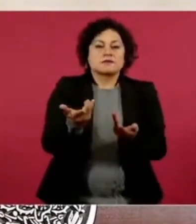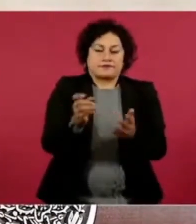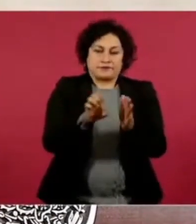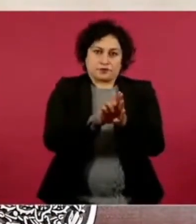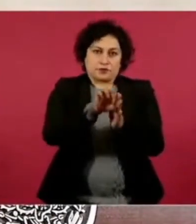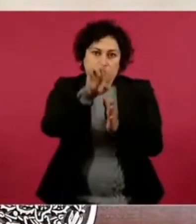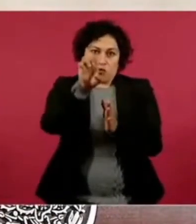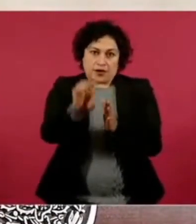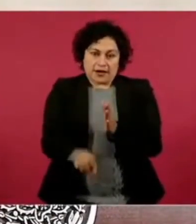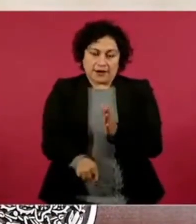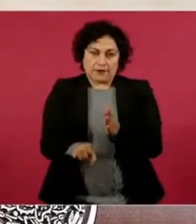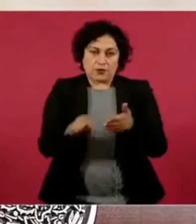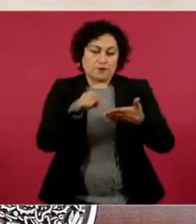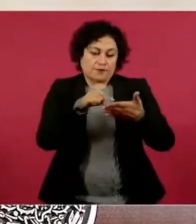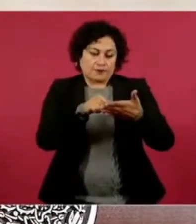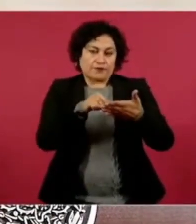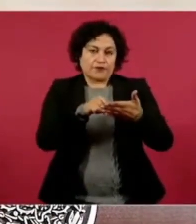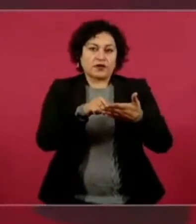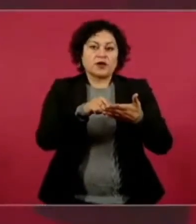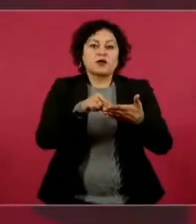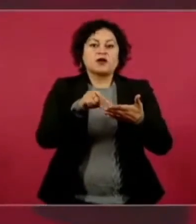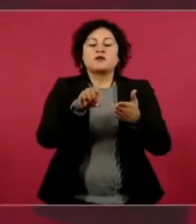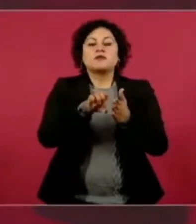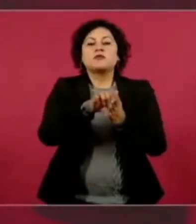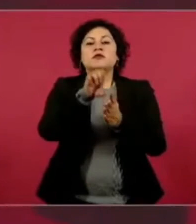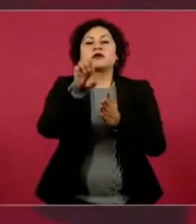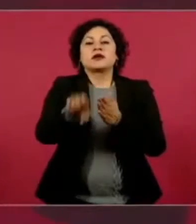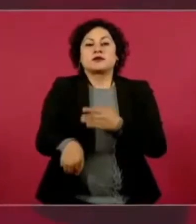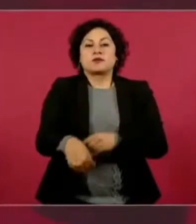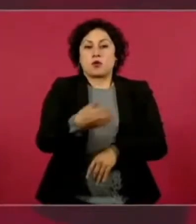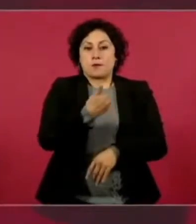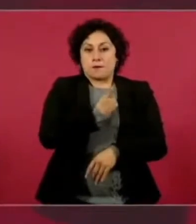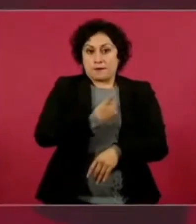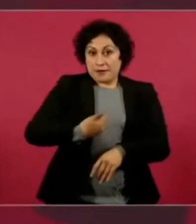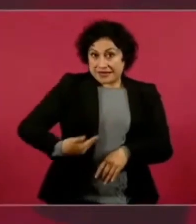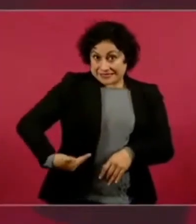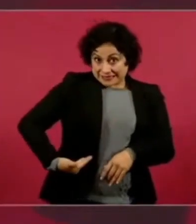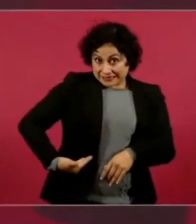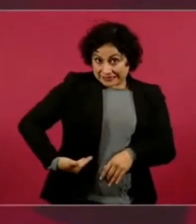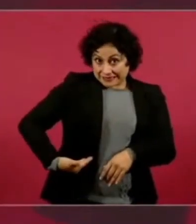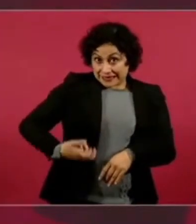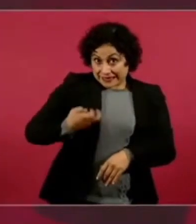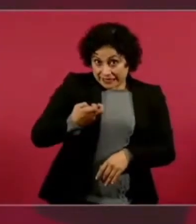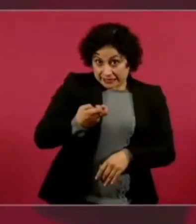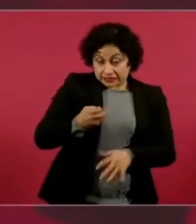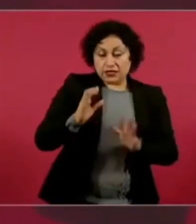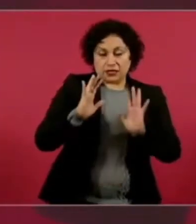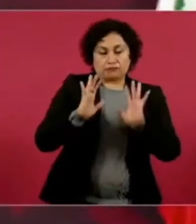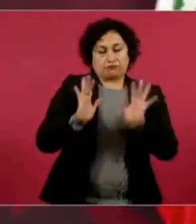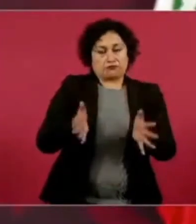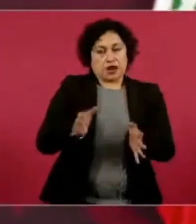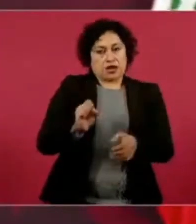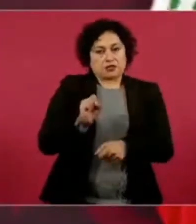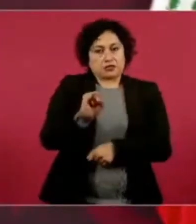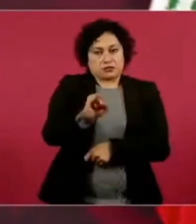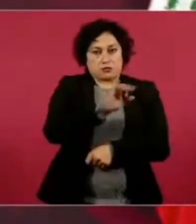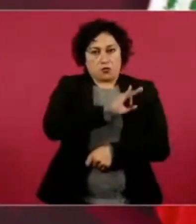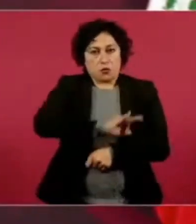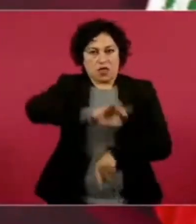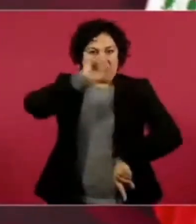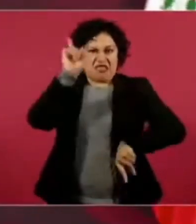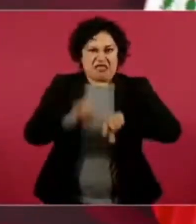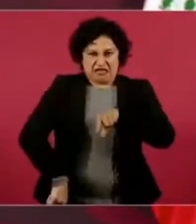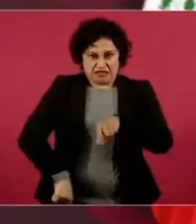del presidente sí, ya, porque se hizo la modificación a la Constitución, pero no sé cómo esté en el caso